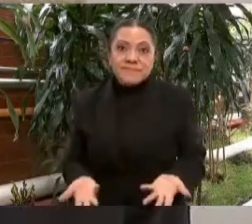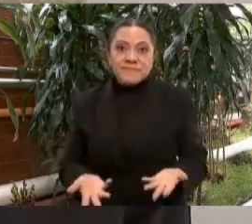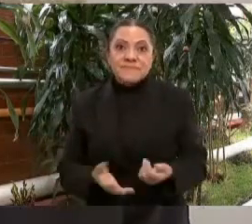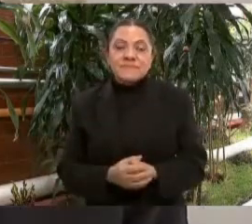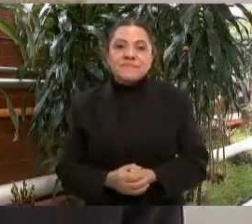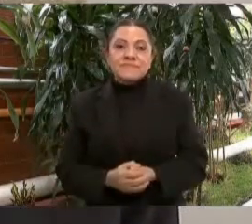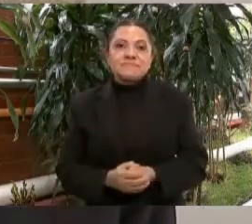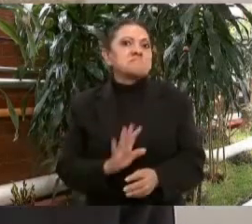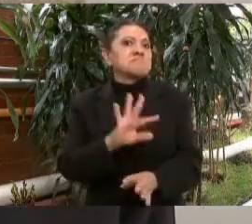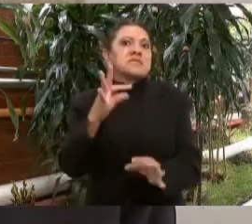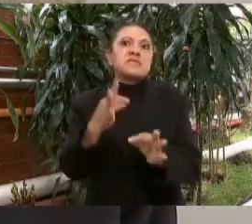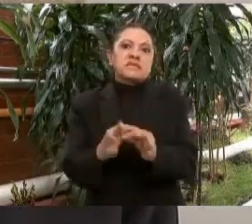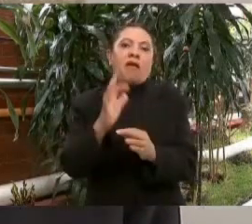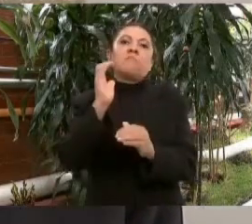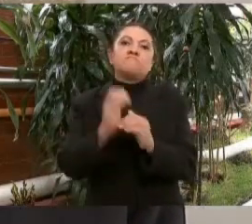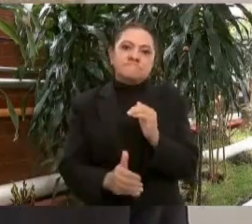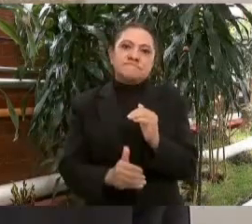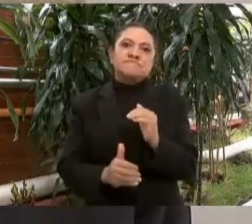terminados